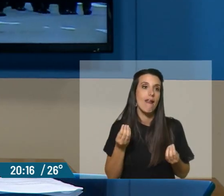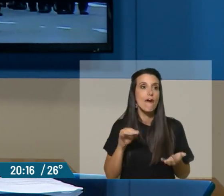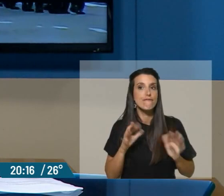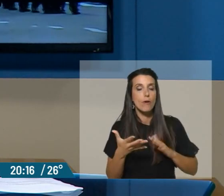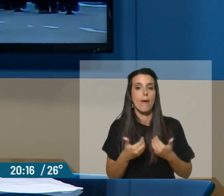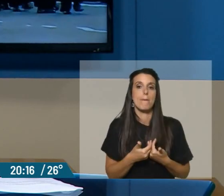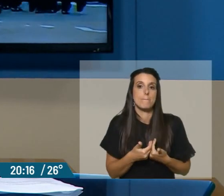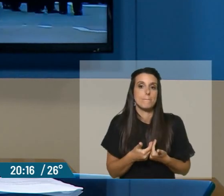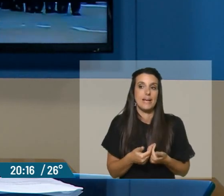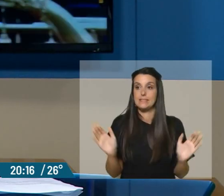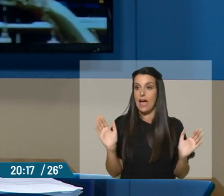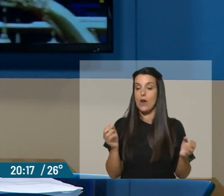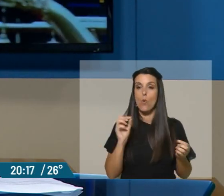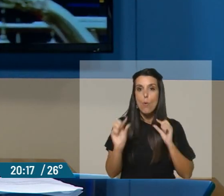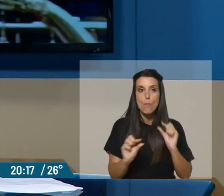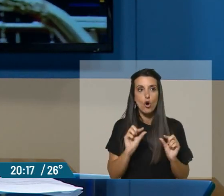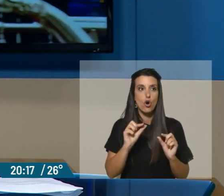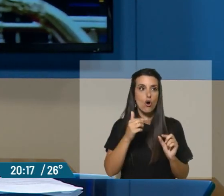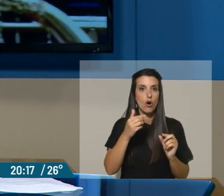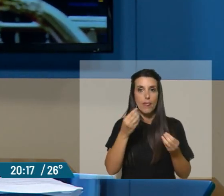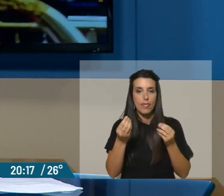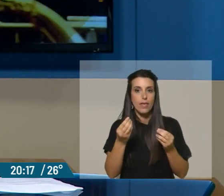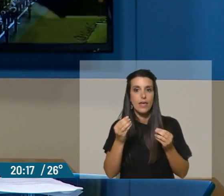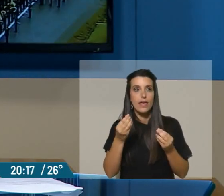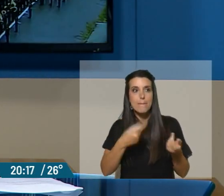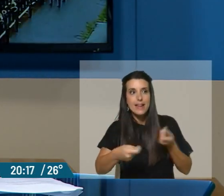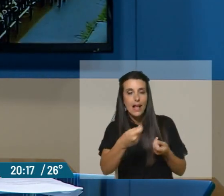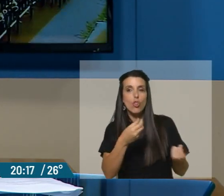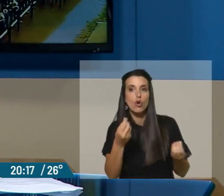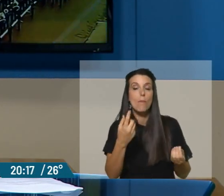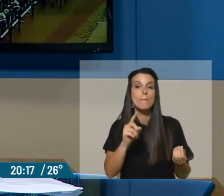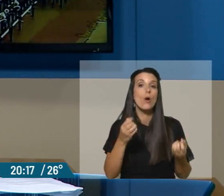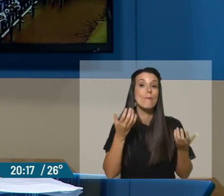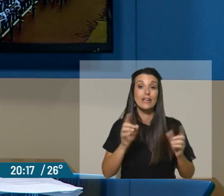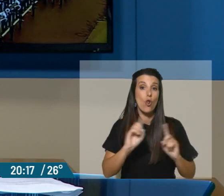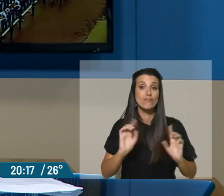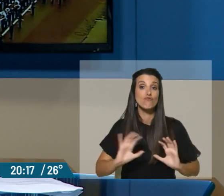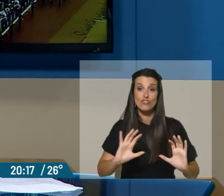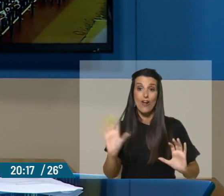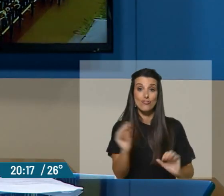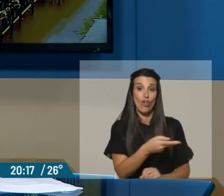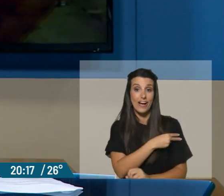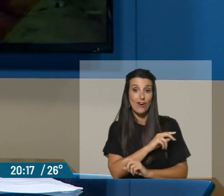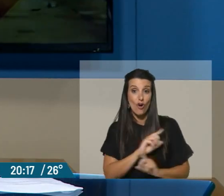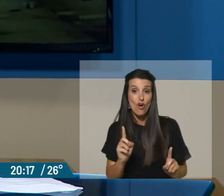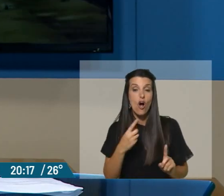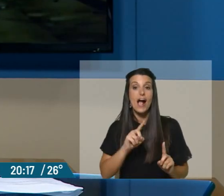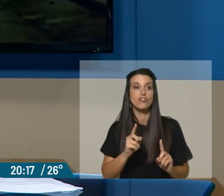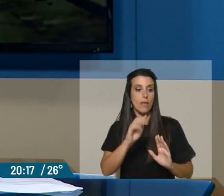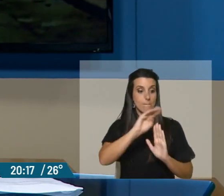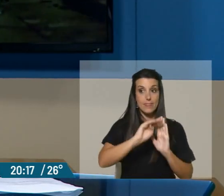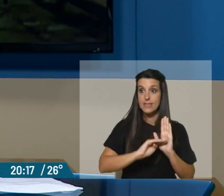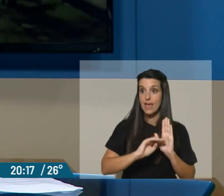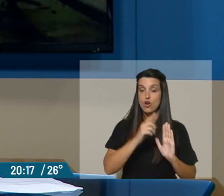manera, empezar a tener un poco el termómetro de los mercados, pero además porque no están todos los funcionarios en su cargo. Y una vez que las medidas